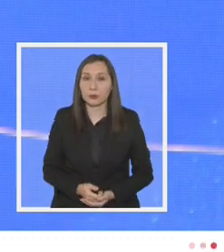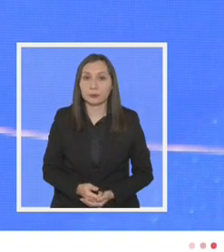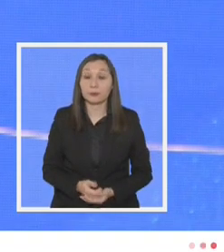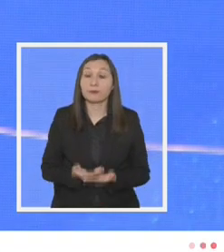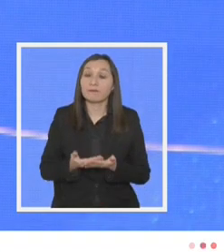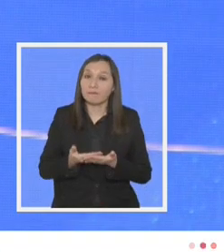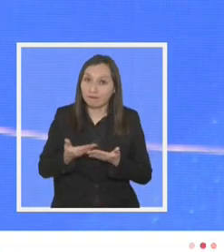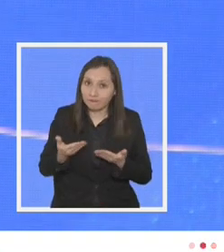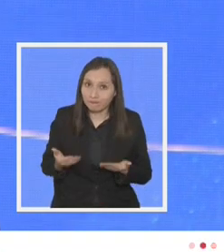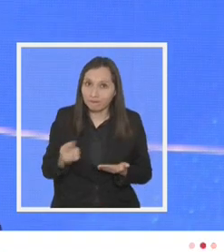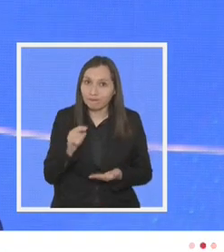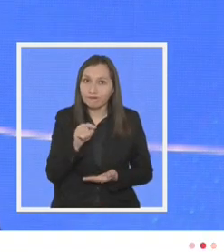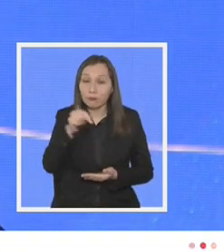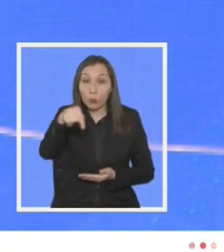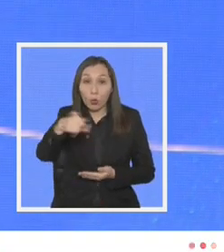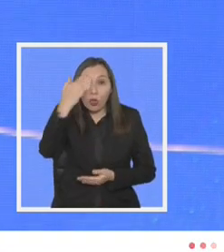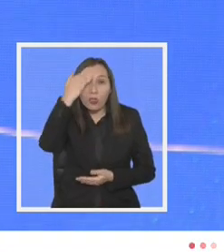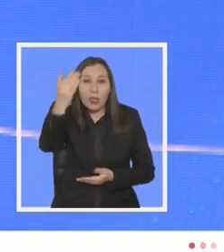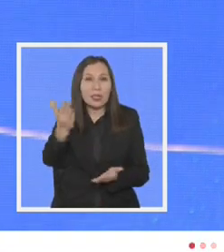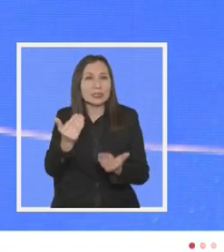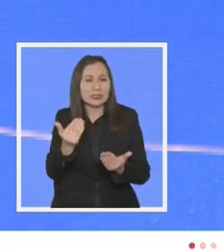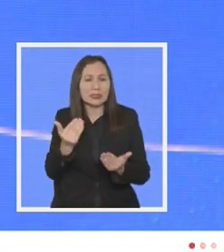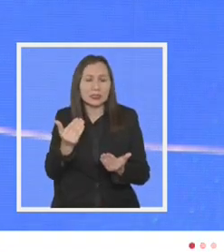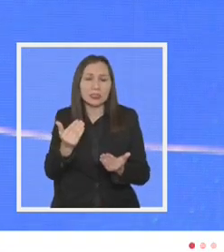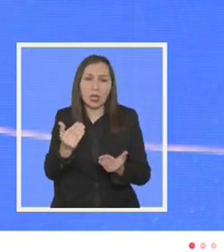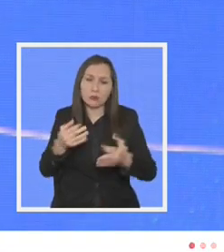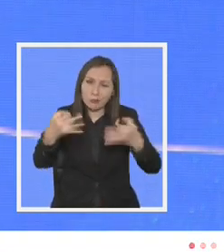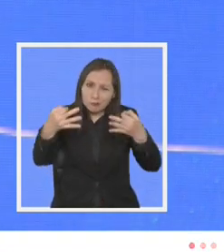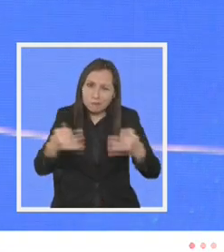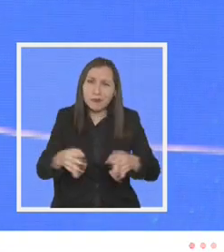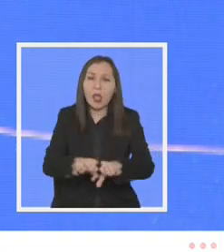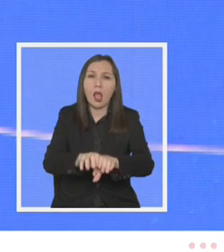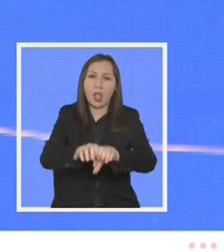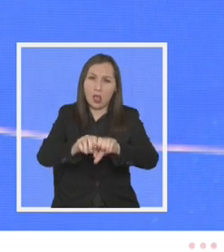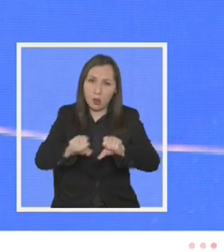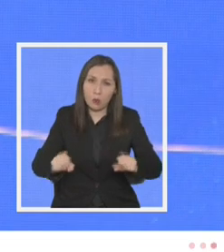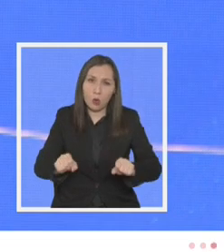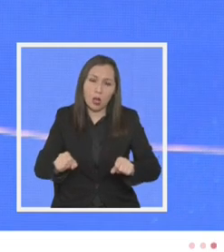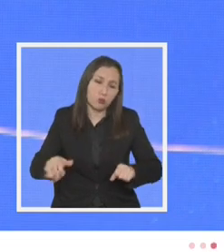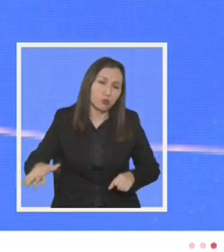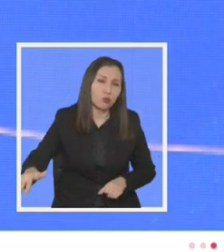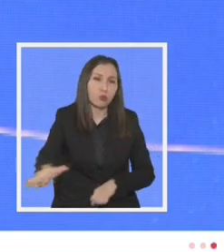por eso hoy día necesitamos más que nunca concretar un pacto social